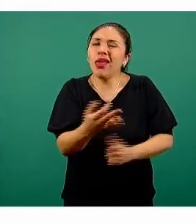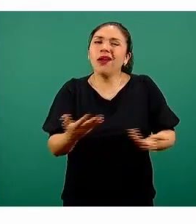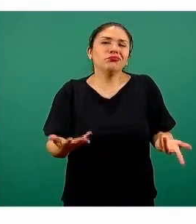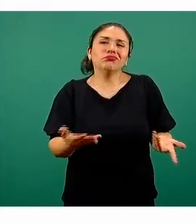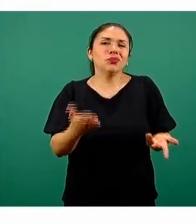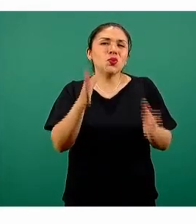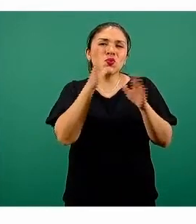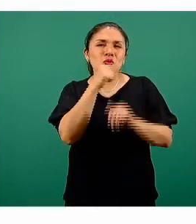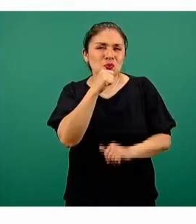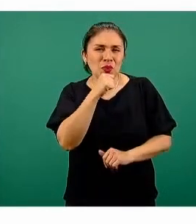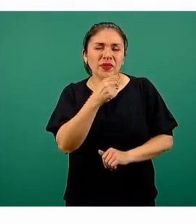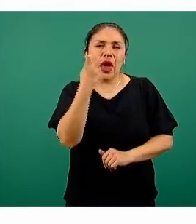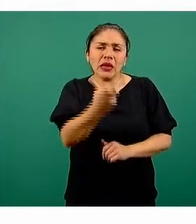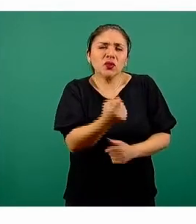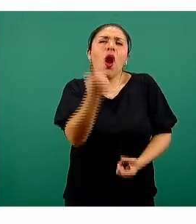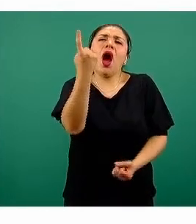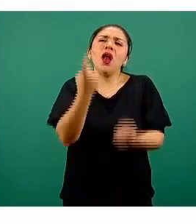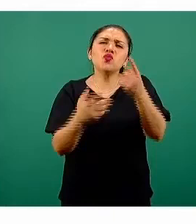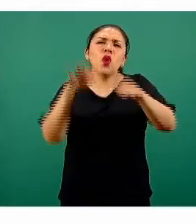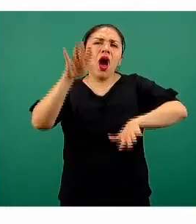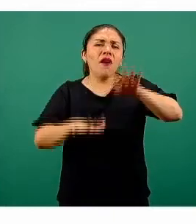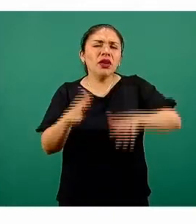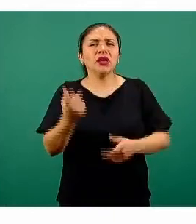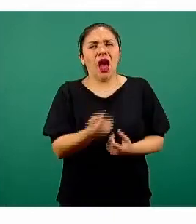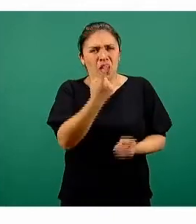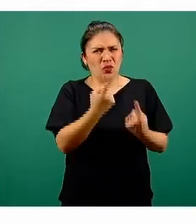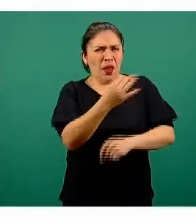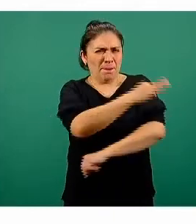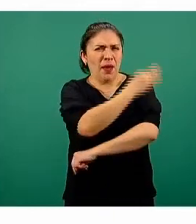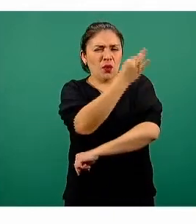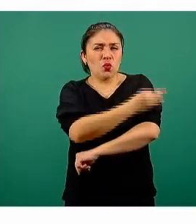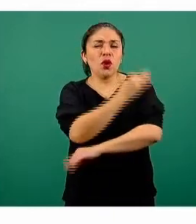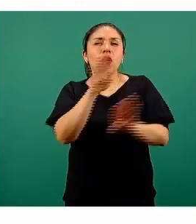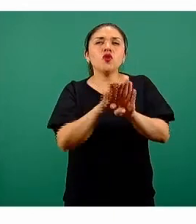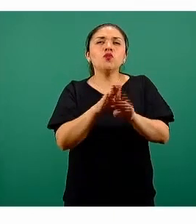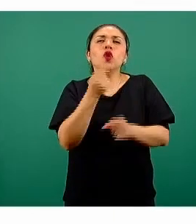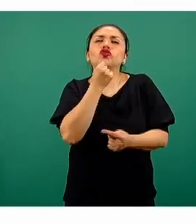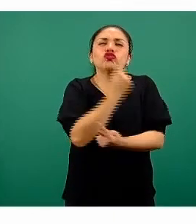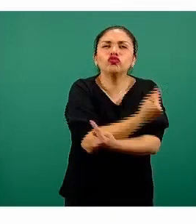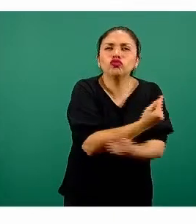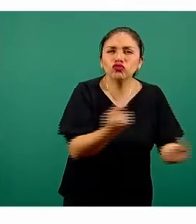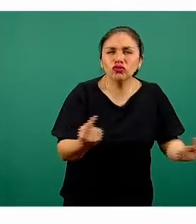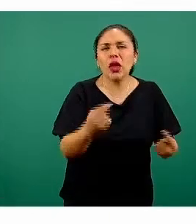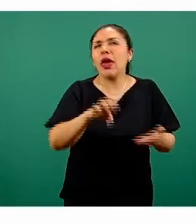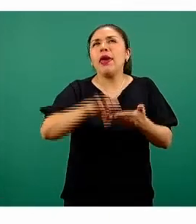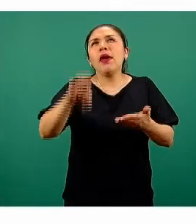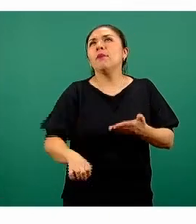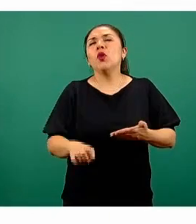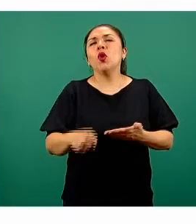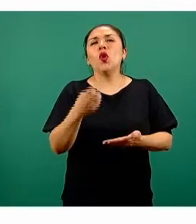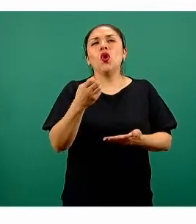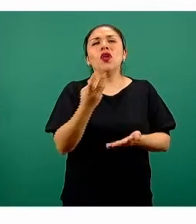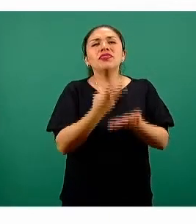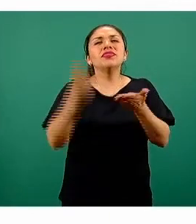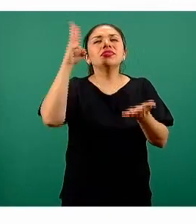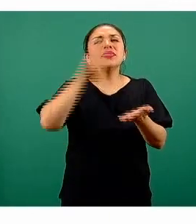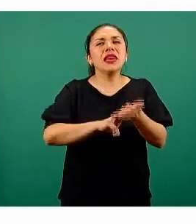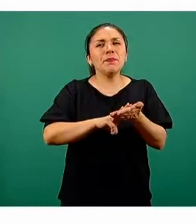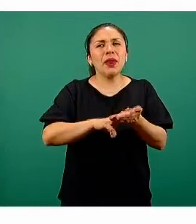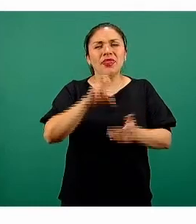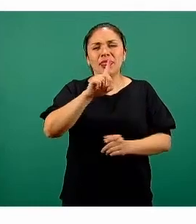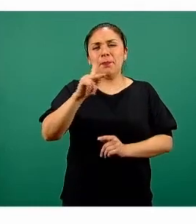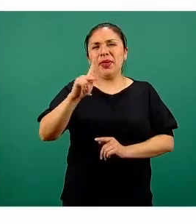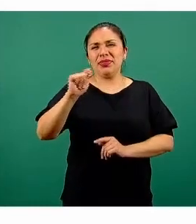eficacia. En algunas ocasiones hay vacunas, por ejemplo, de las que se usan en la infancia, la vacuna de triple bacteriana, la